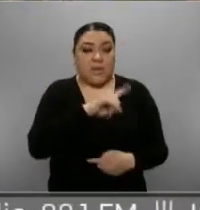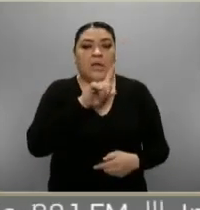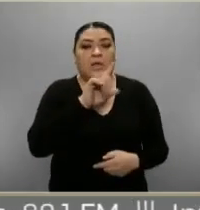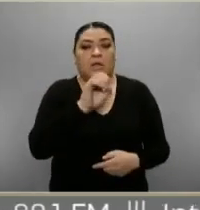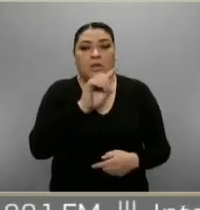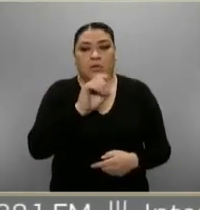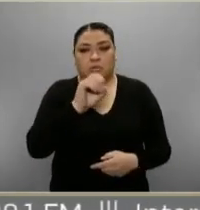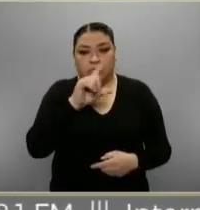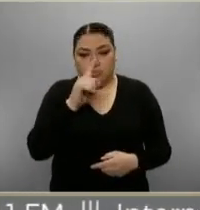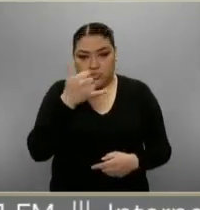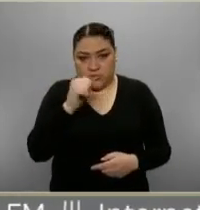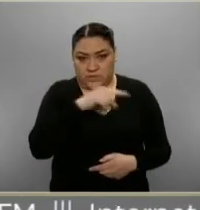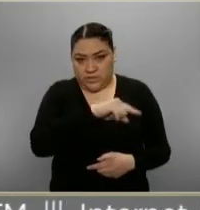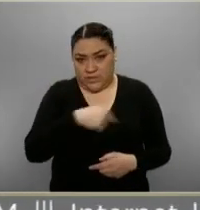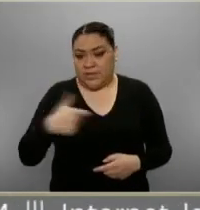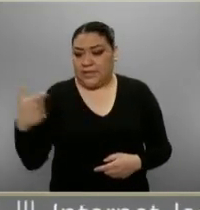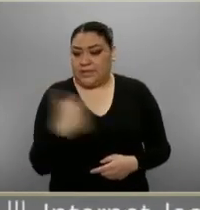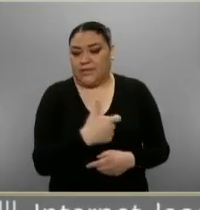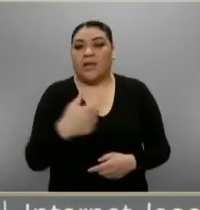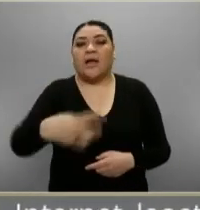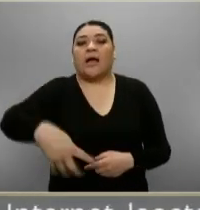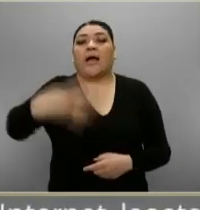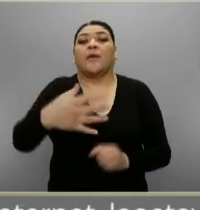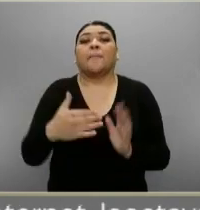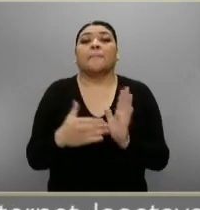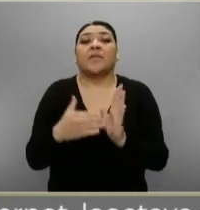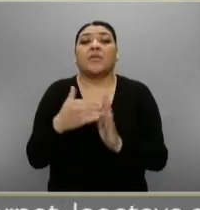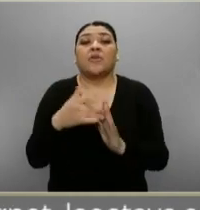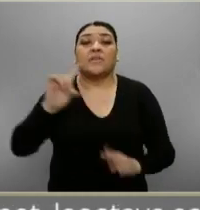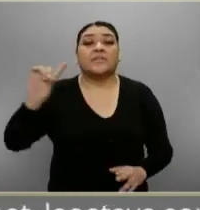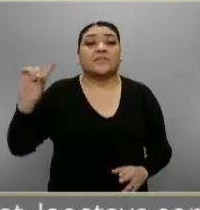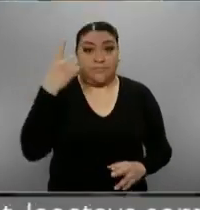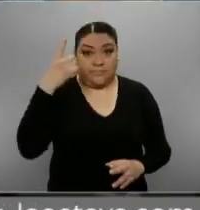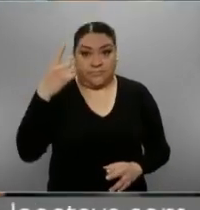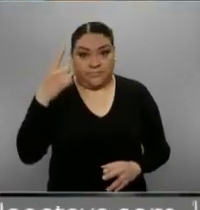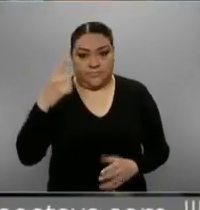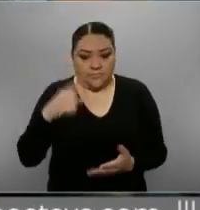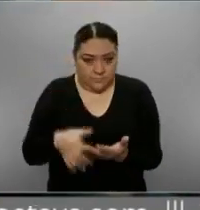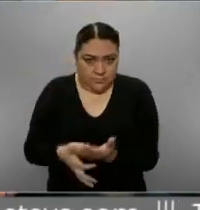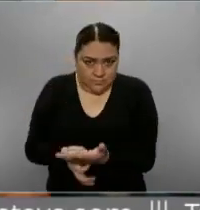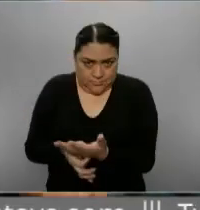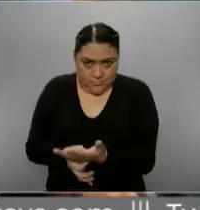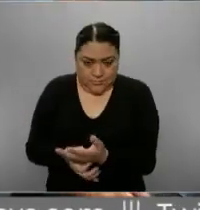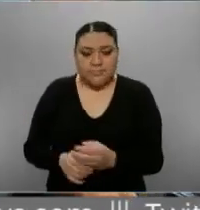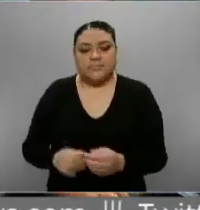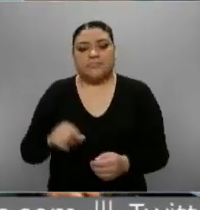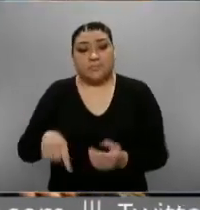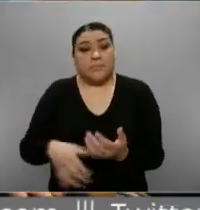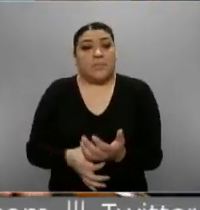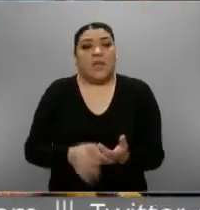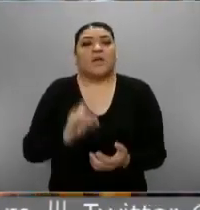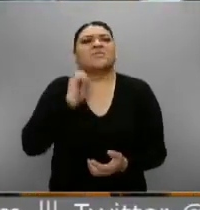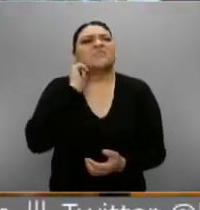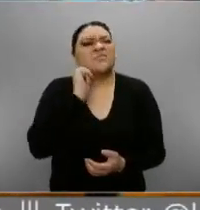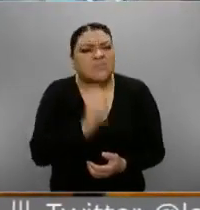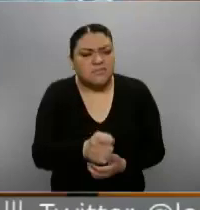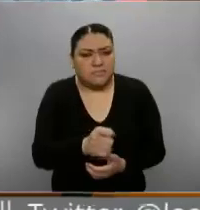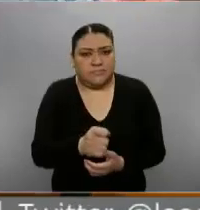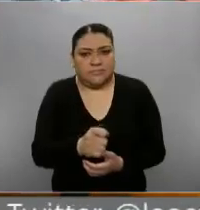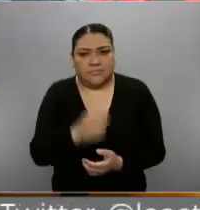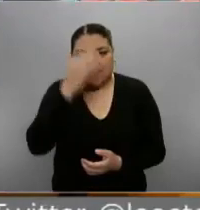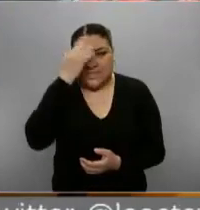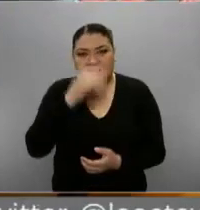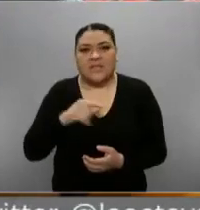recibió casi 14 millones de dólares. Textualmente lo estoy citando. También dice, esto implica un